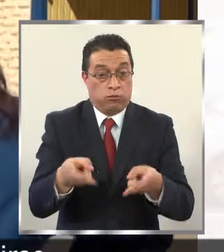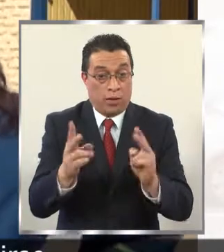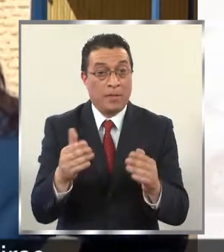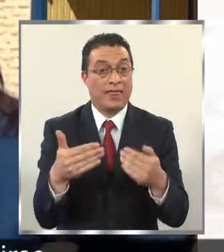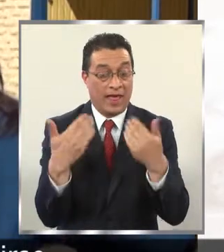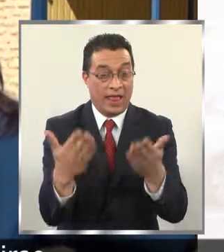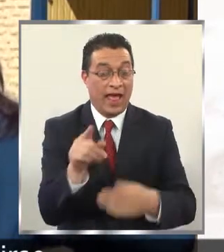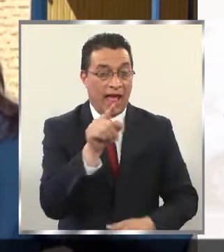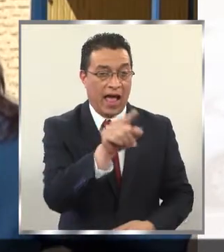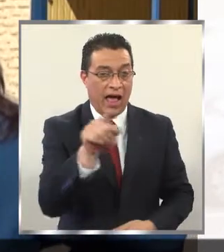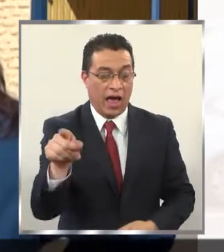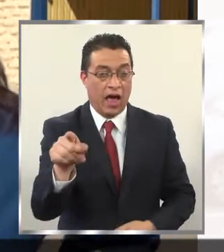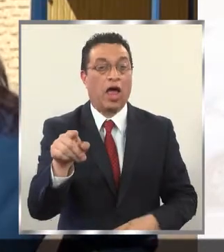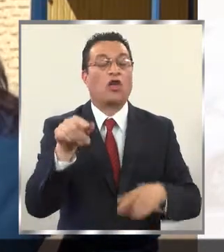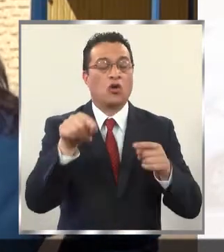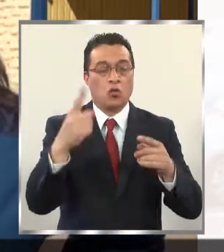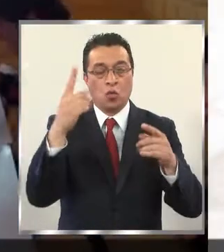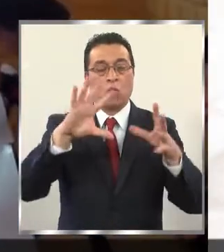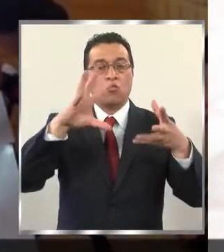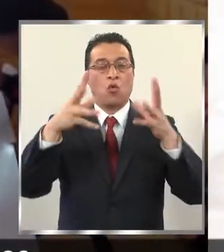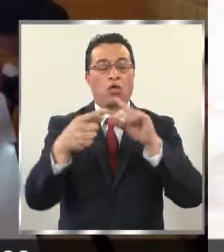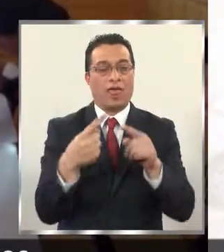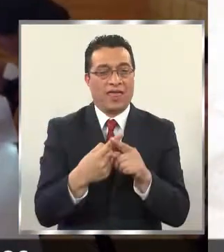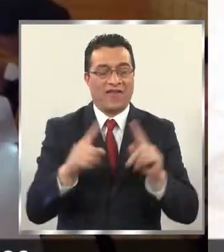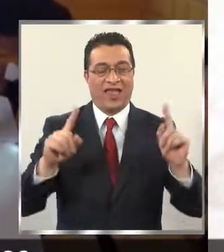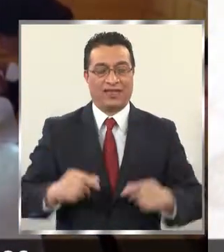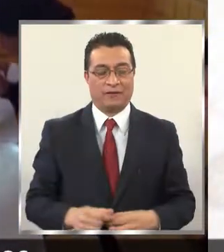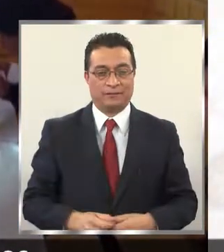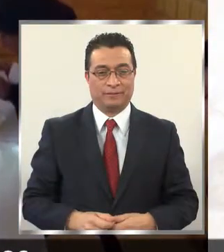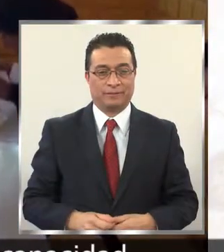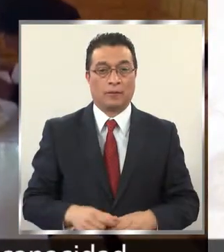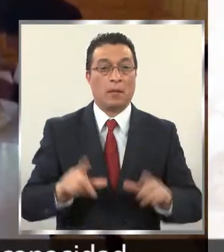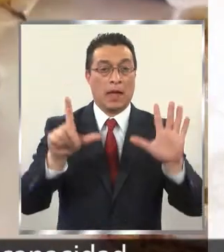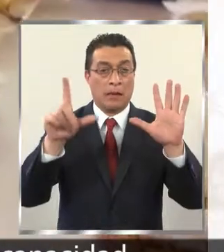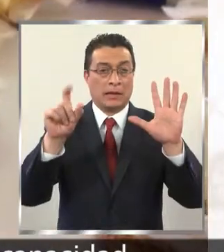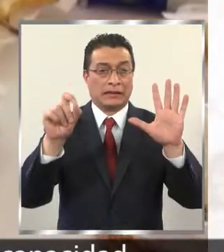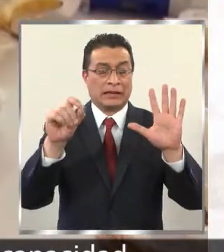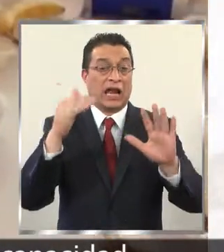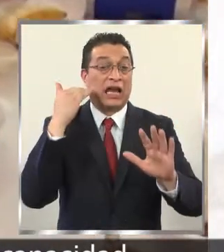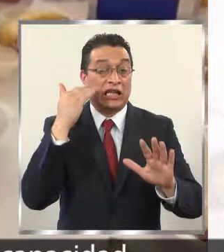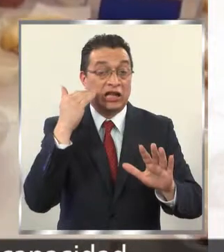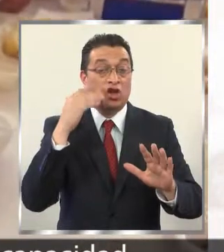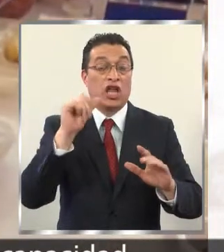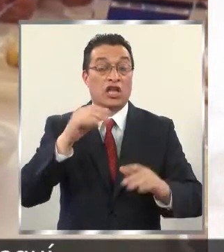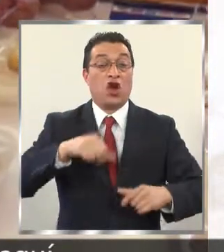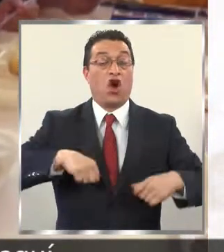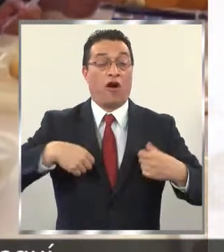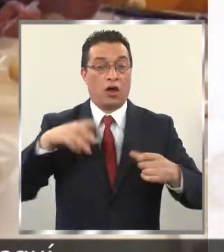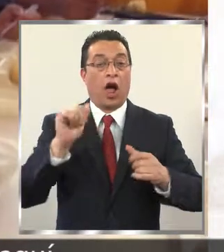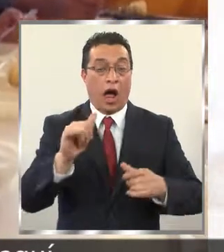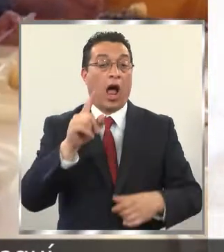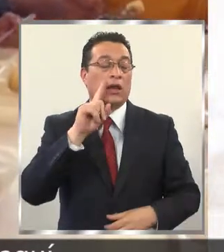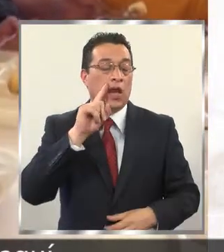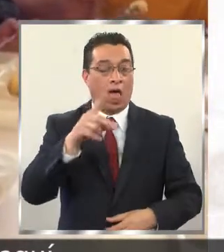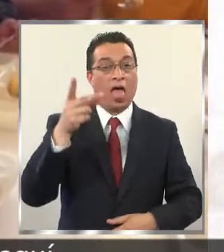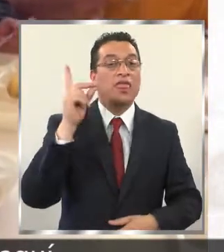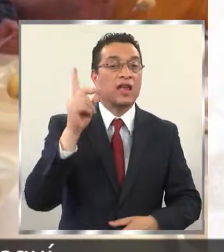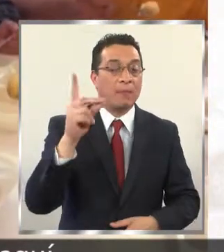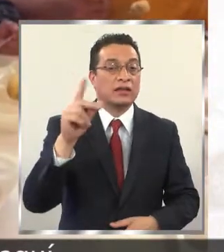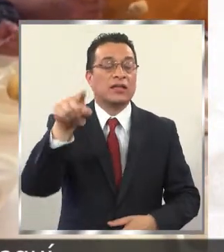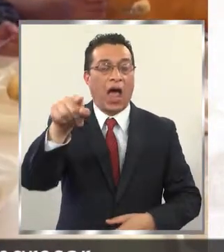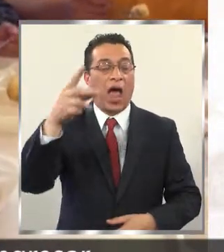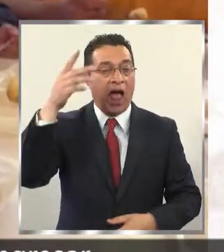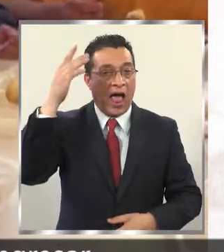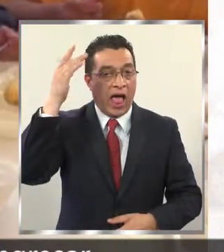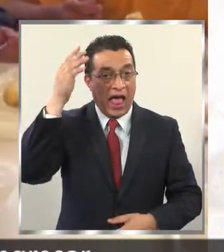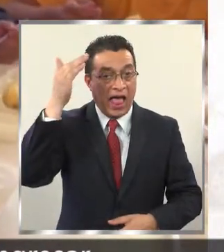ellos abrirse un mundo distinto. Son más de 70 los niños y adolescentes con alguna discapacidad intelectual que estudian aquí.